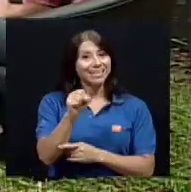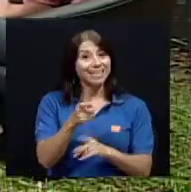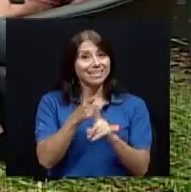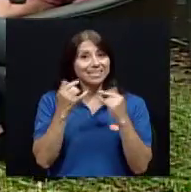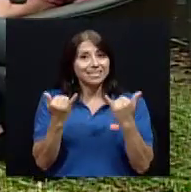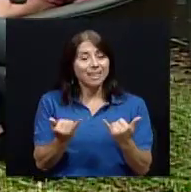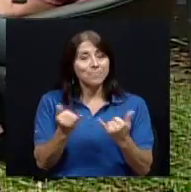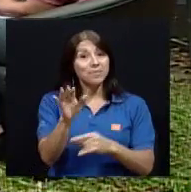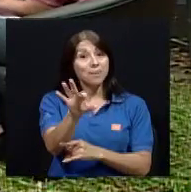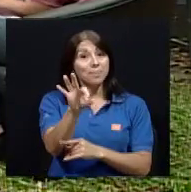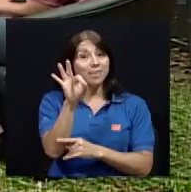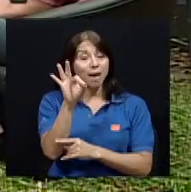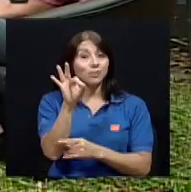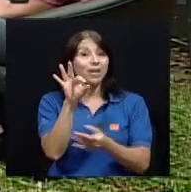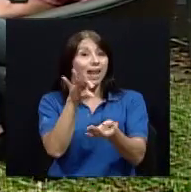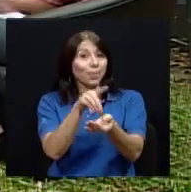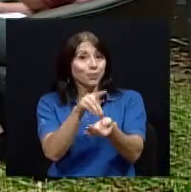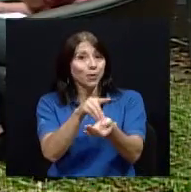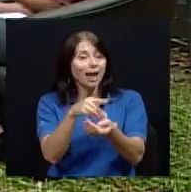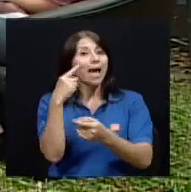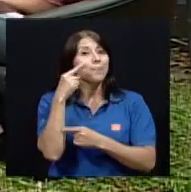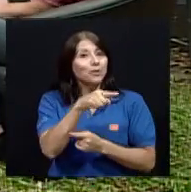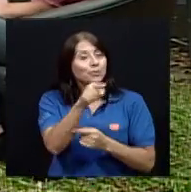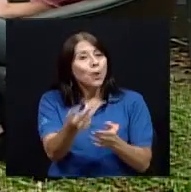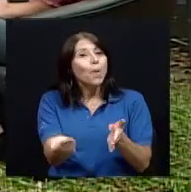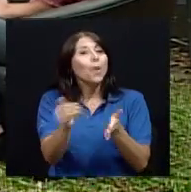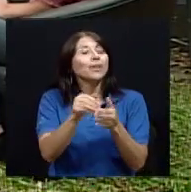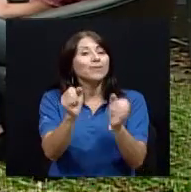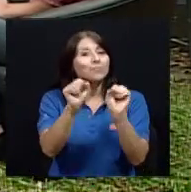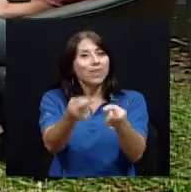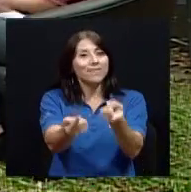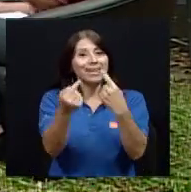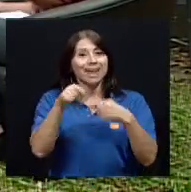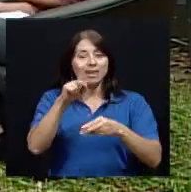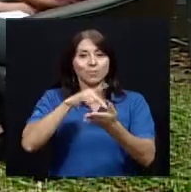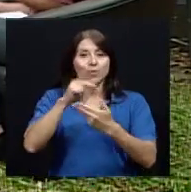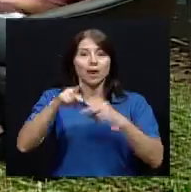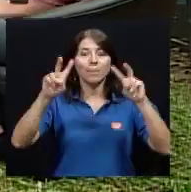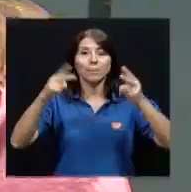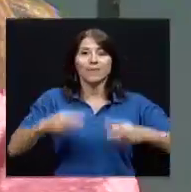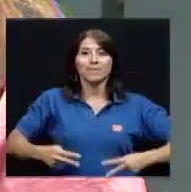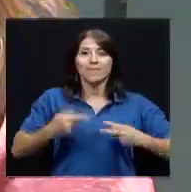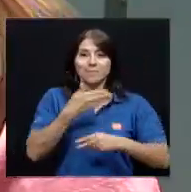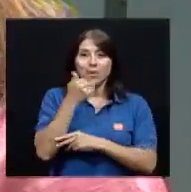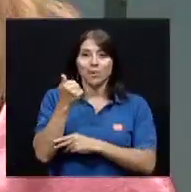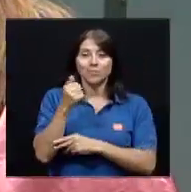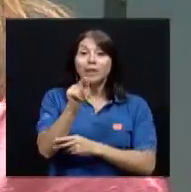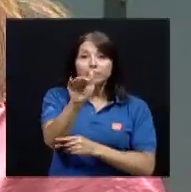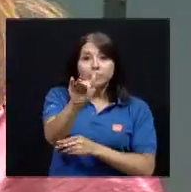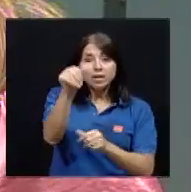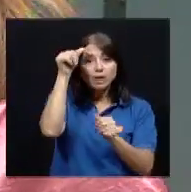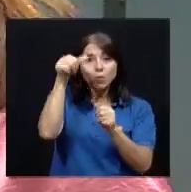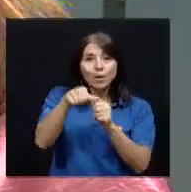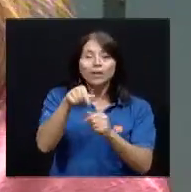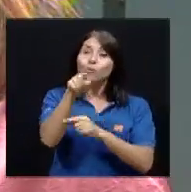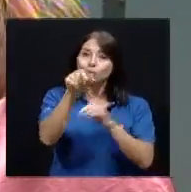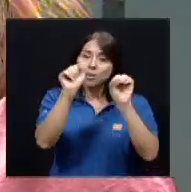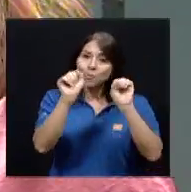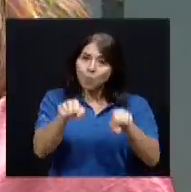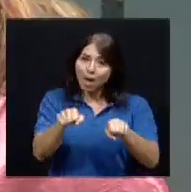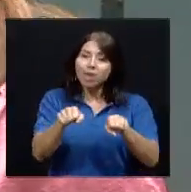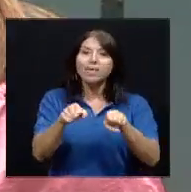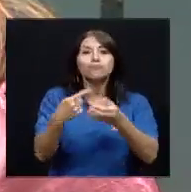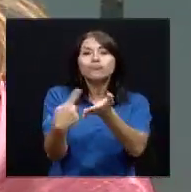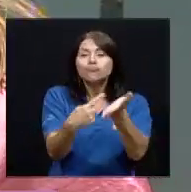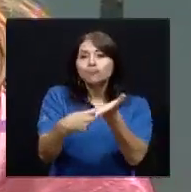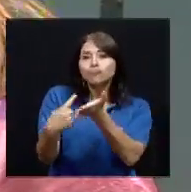así es y desde ya la invitación abierta doctora para que nos pueda acompañar nuevamente en su programa vivir mejor y por supuesto recuerde amigo televidente que se